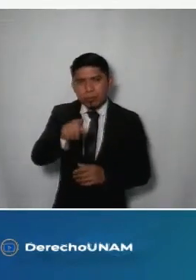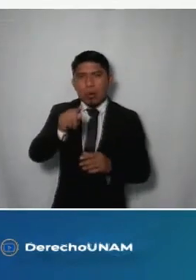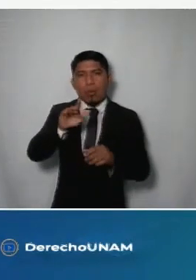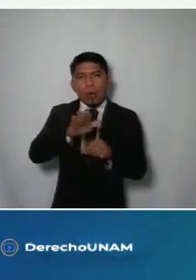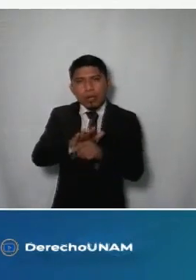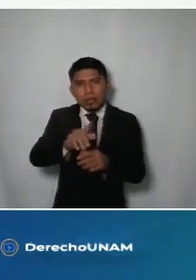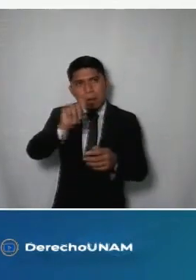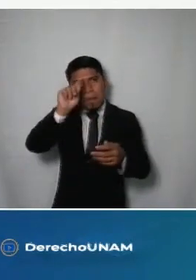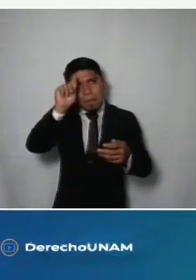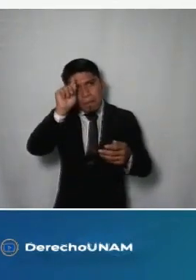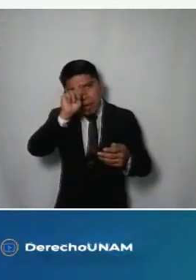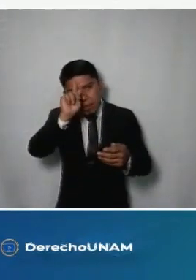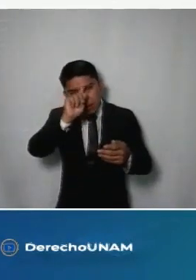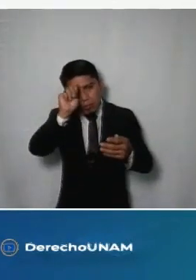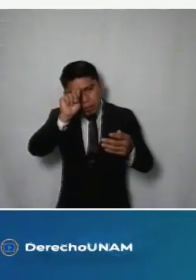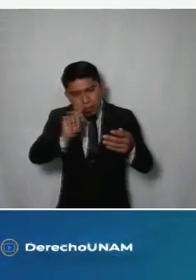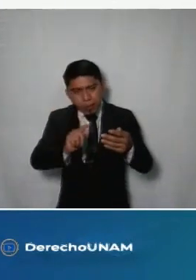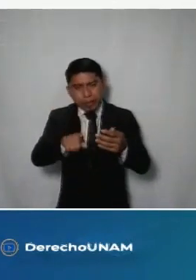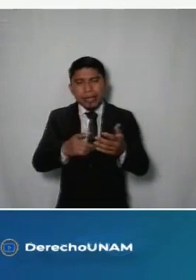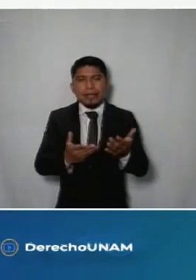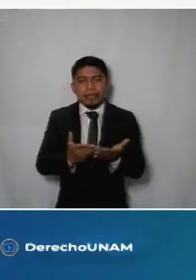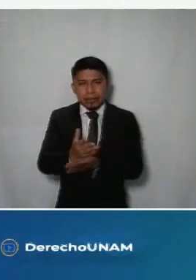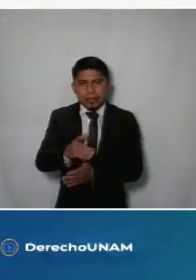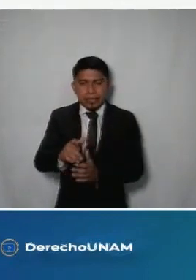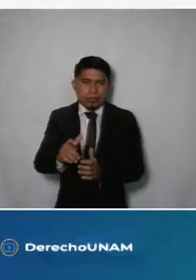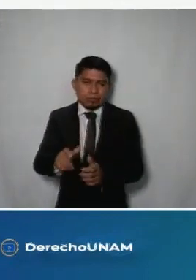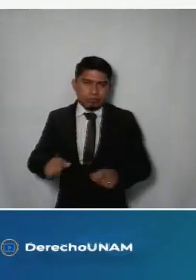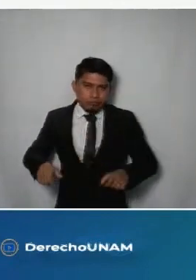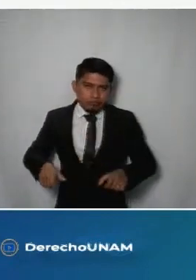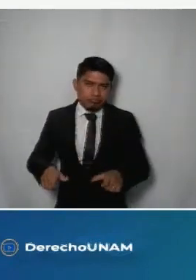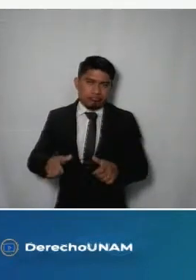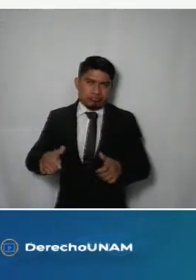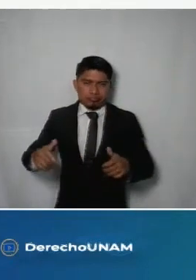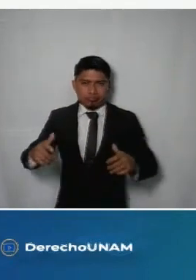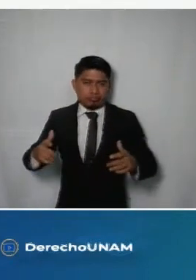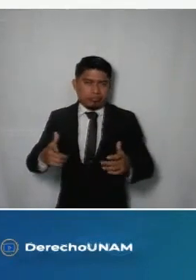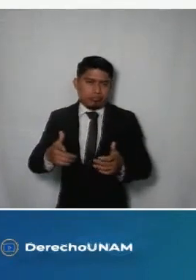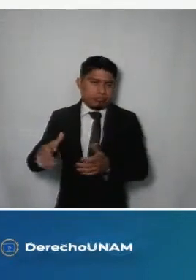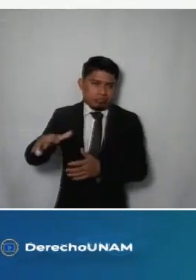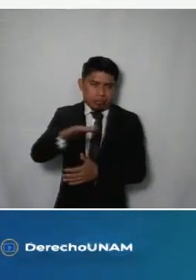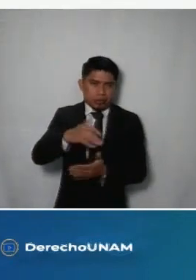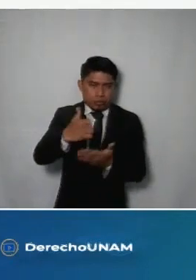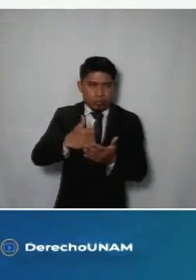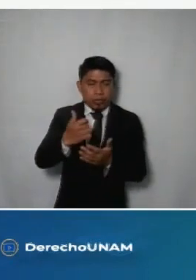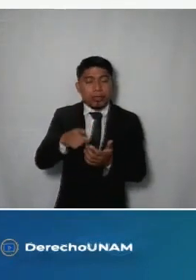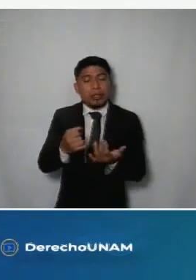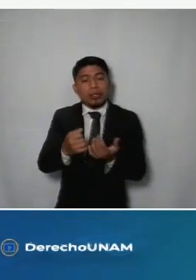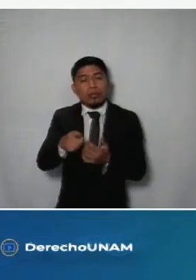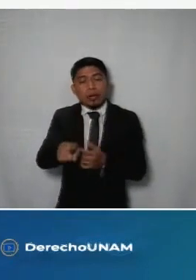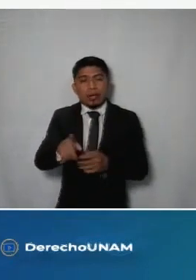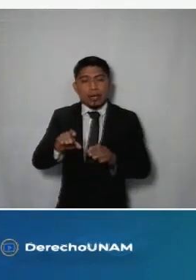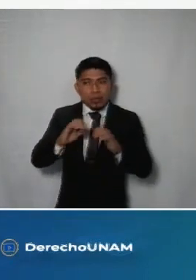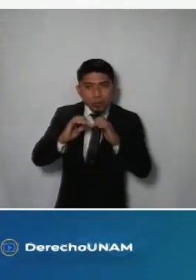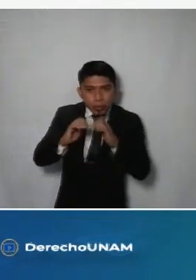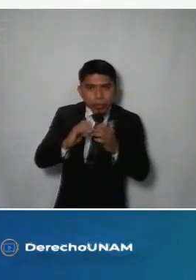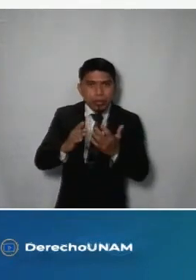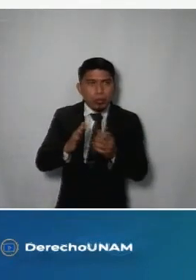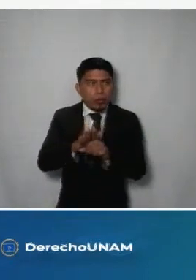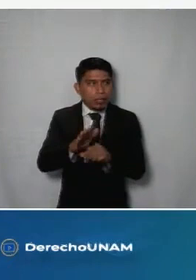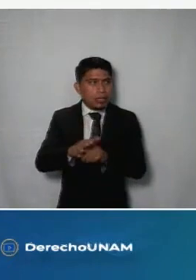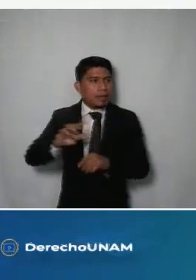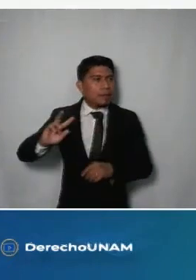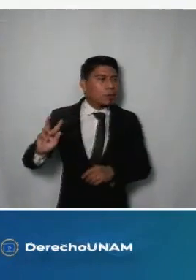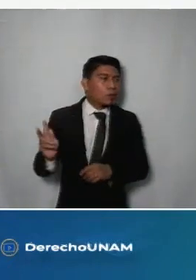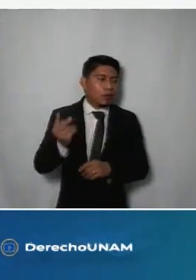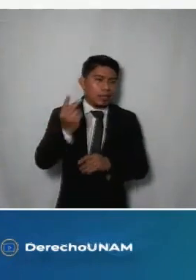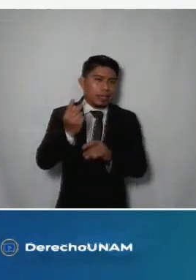recomendaciones y diagnósticos de materia de accesibilidad física entorno urbano en la información y las comunicaciones incluidos los sistemas